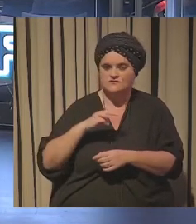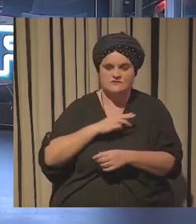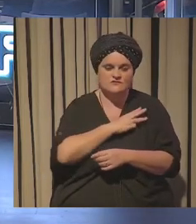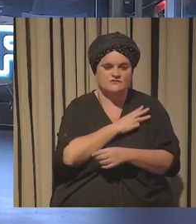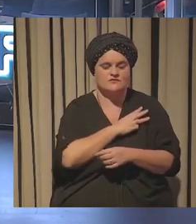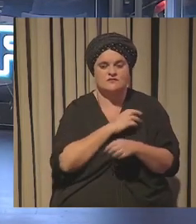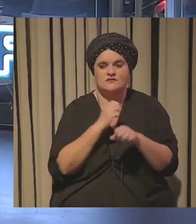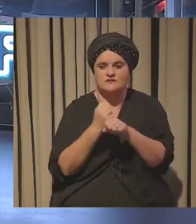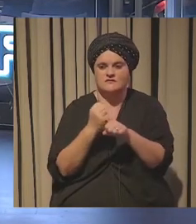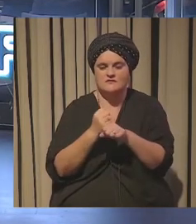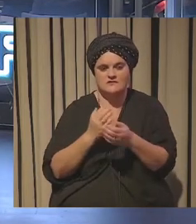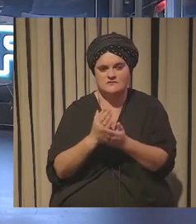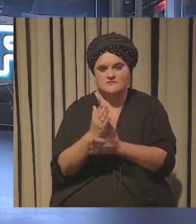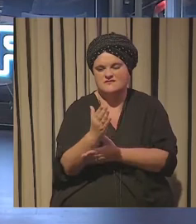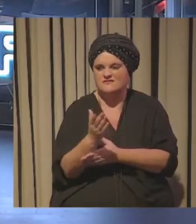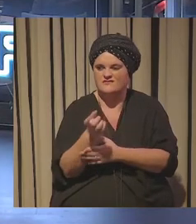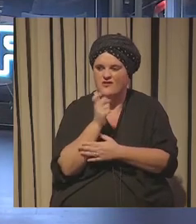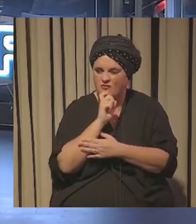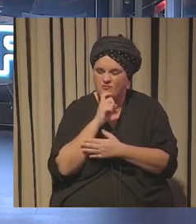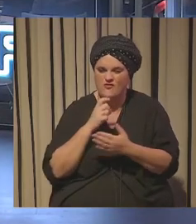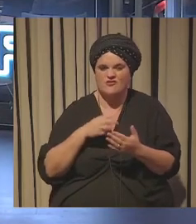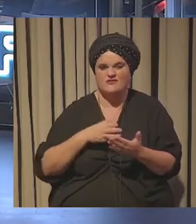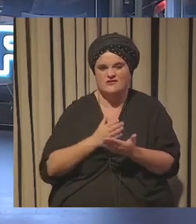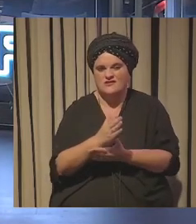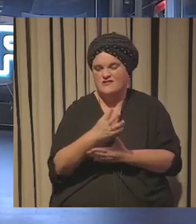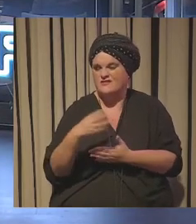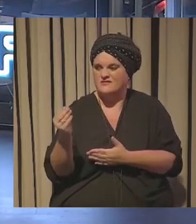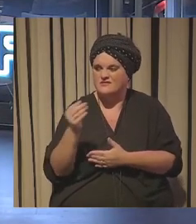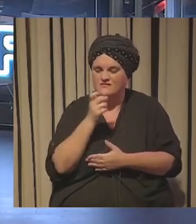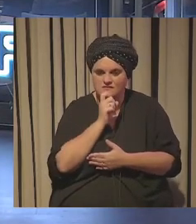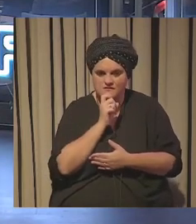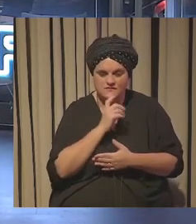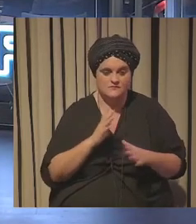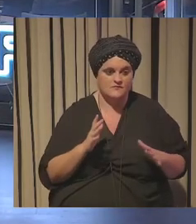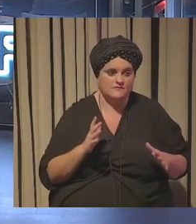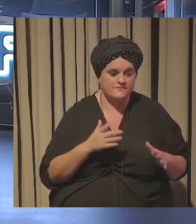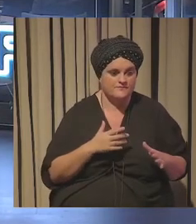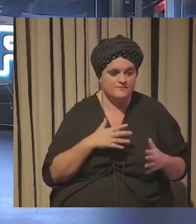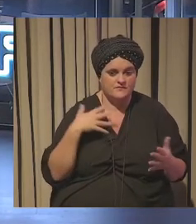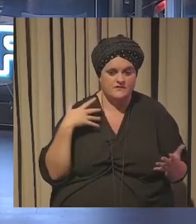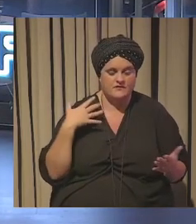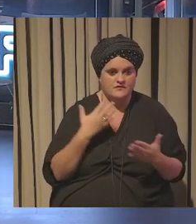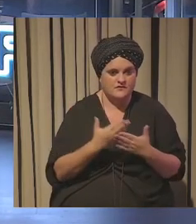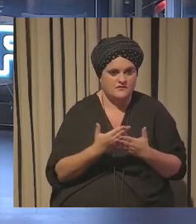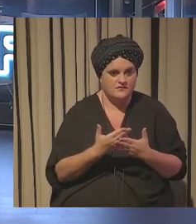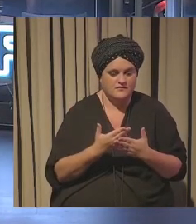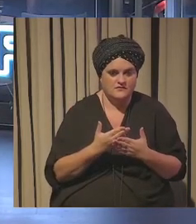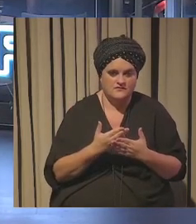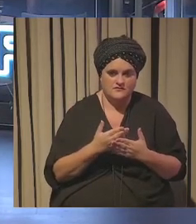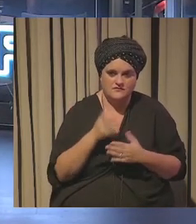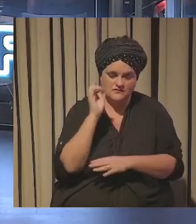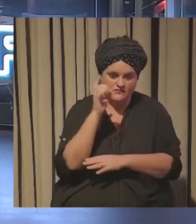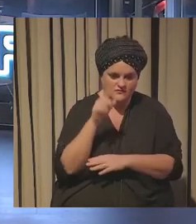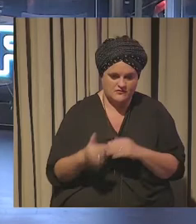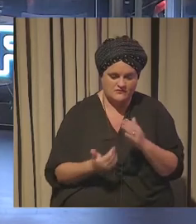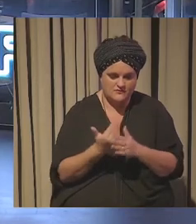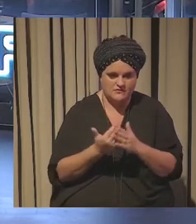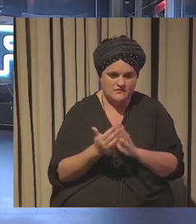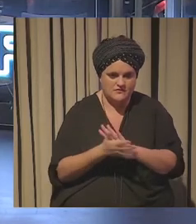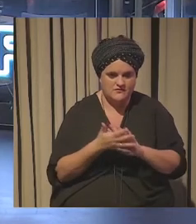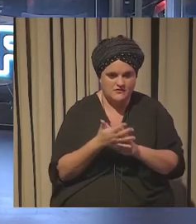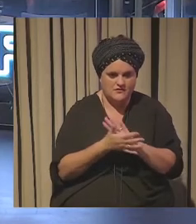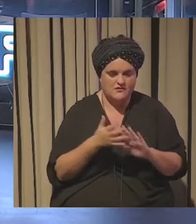entendéis por tendencia vosotros bueno pues al hilo más o menos de lo que se ha ido hablando en las primeras ponencias de la jornada de hoy